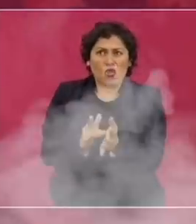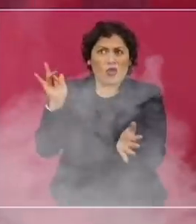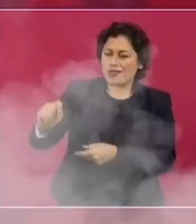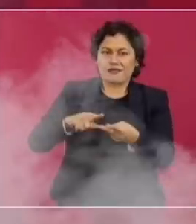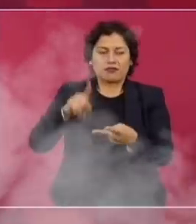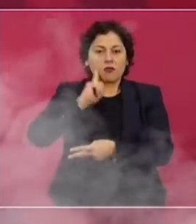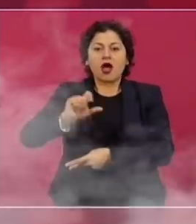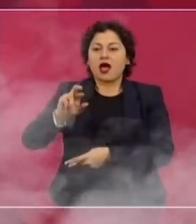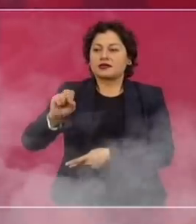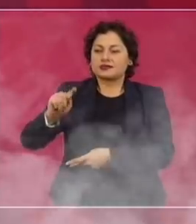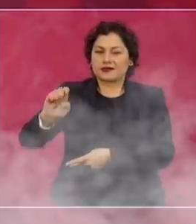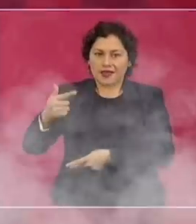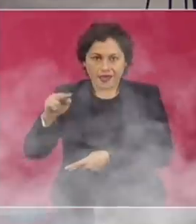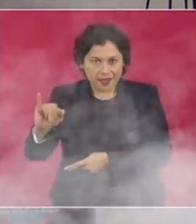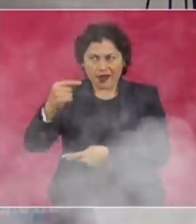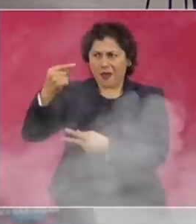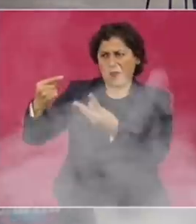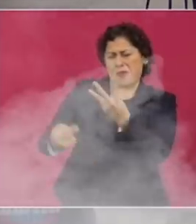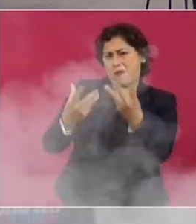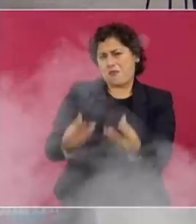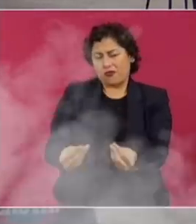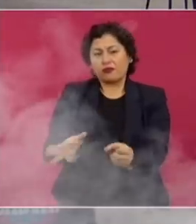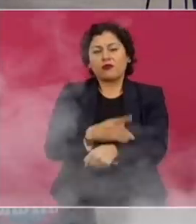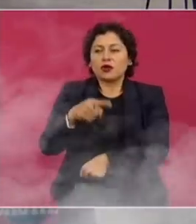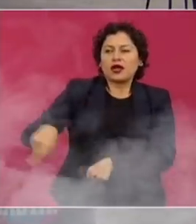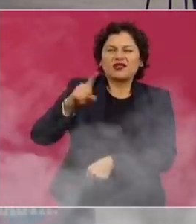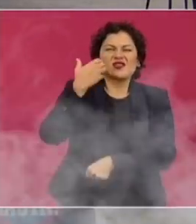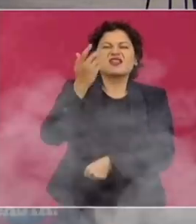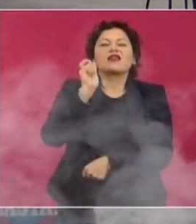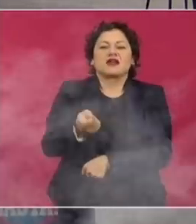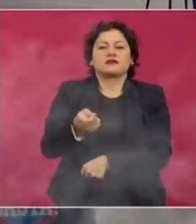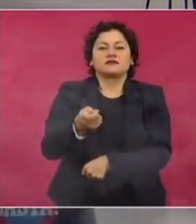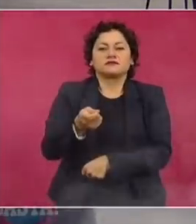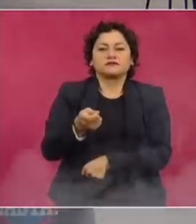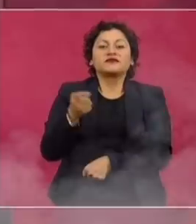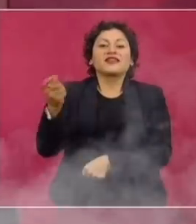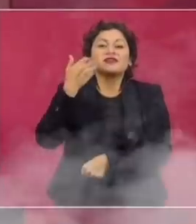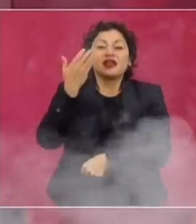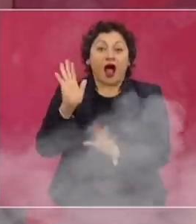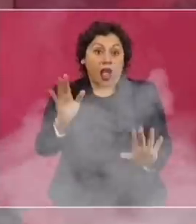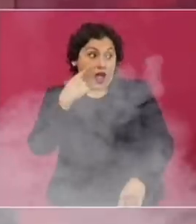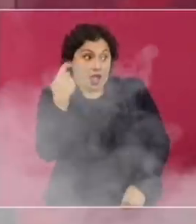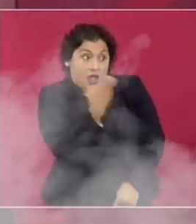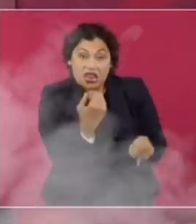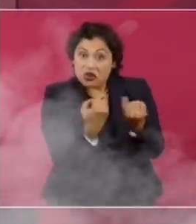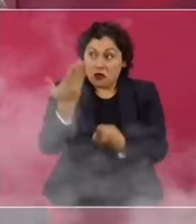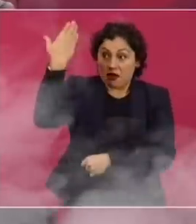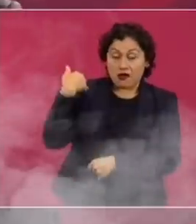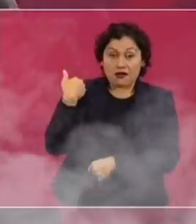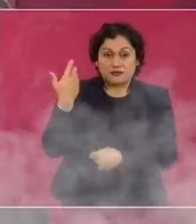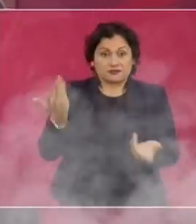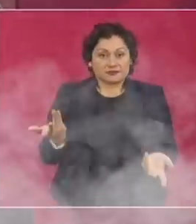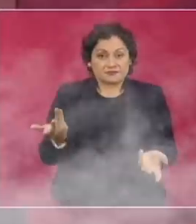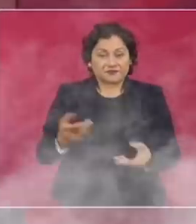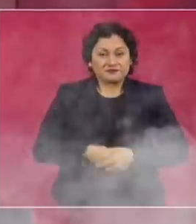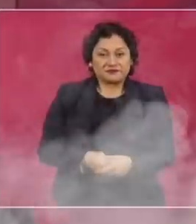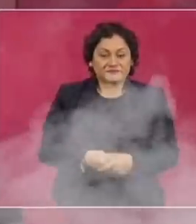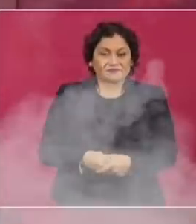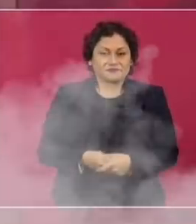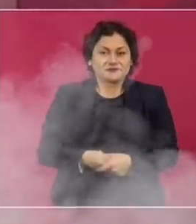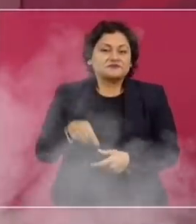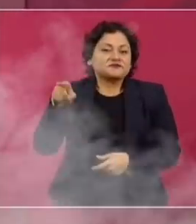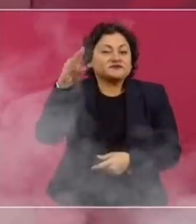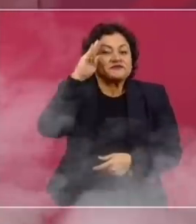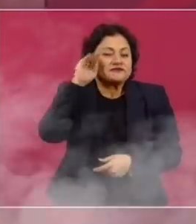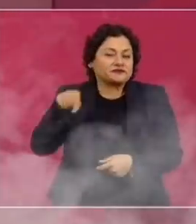Aristegui. Porque lo que querían era demostrar que somos iguales. De que yo vine aquí